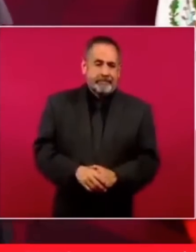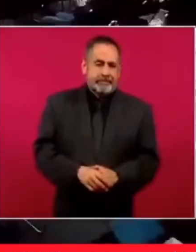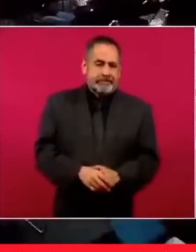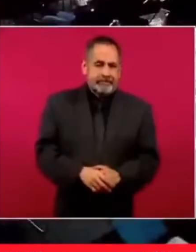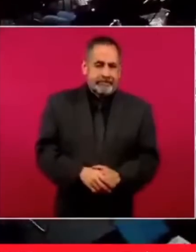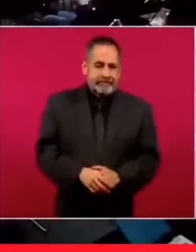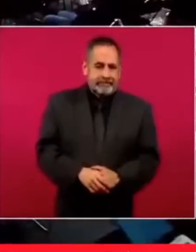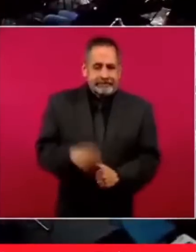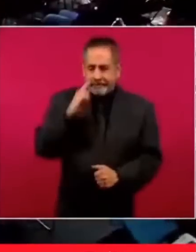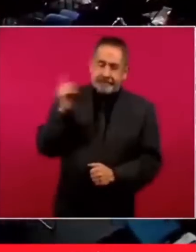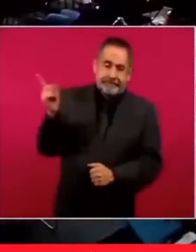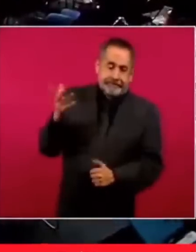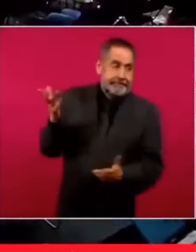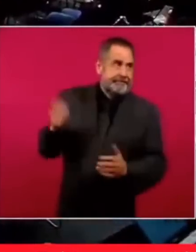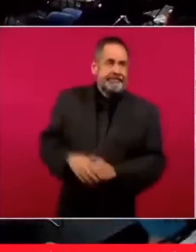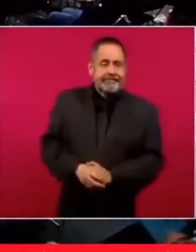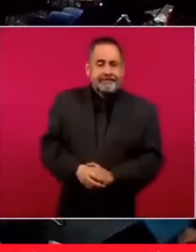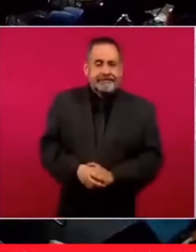ahí está mi